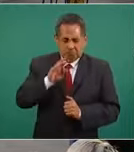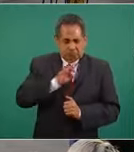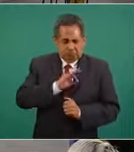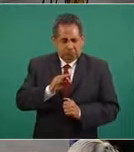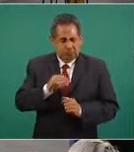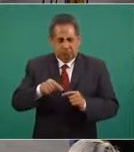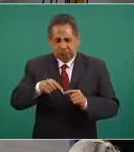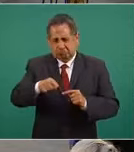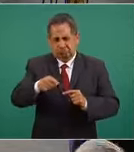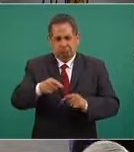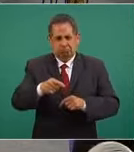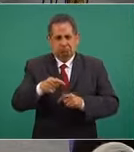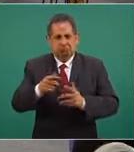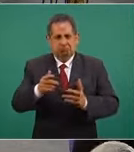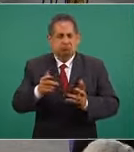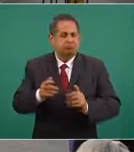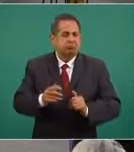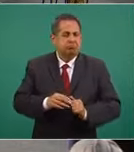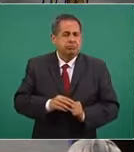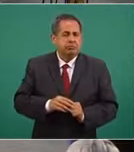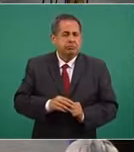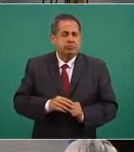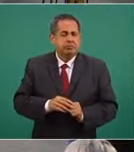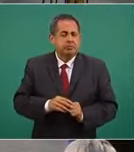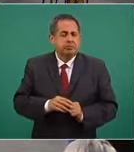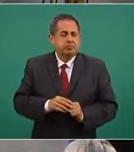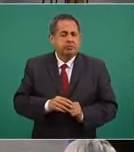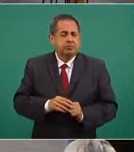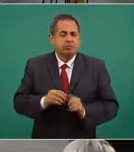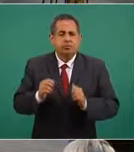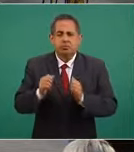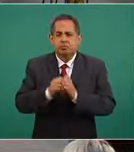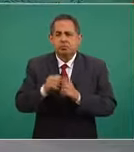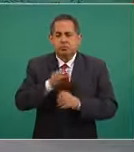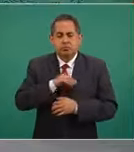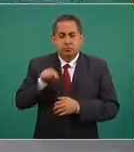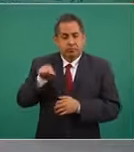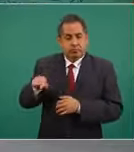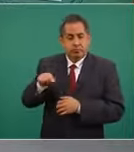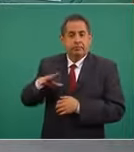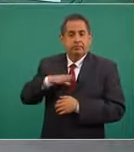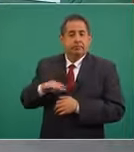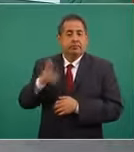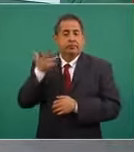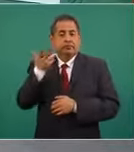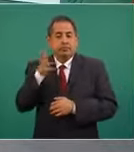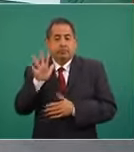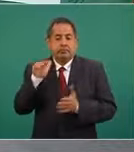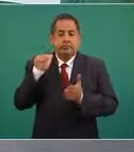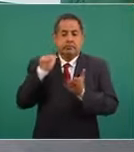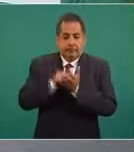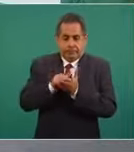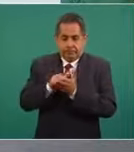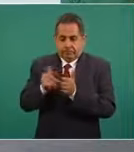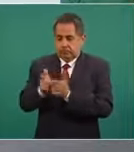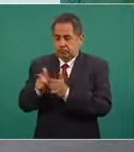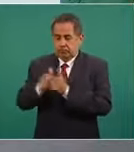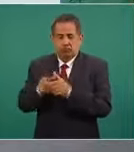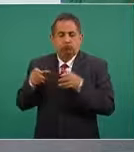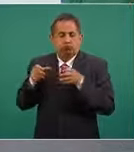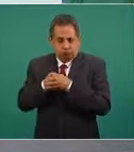con 10 mil brigadas, 10 veces más